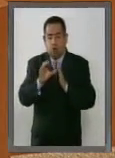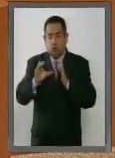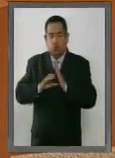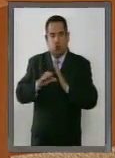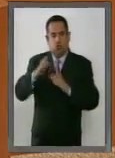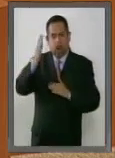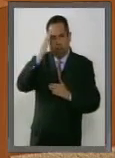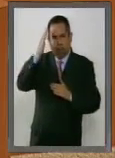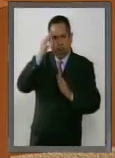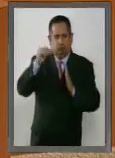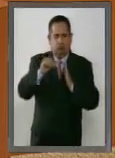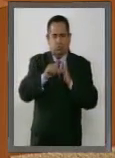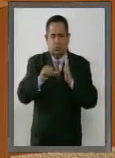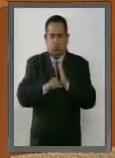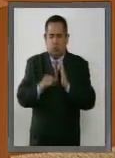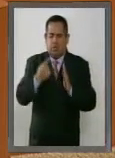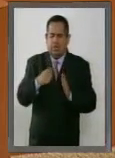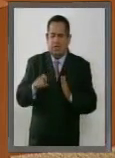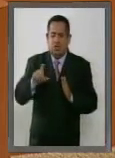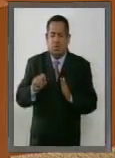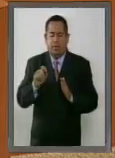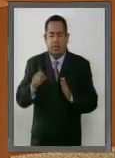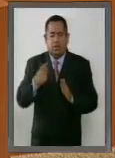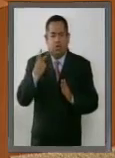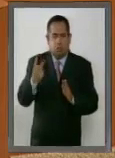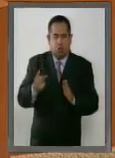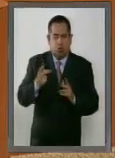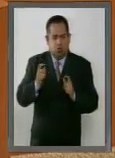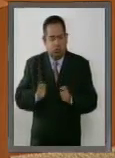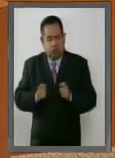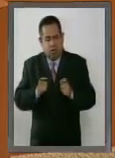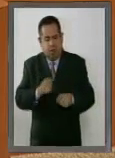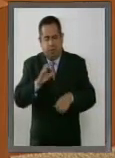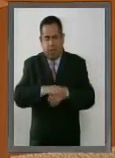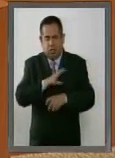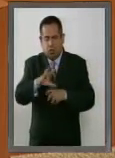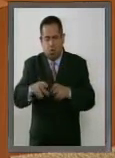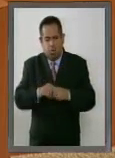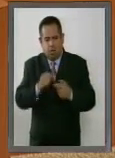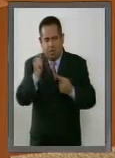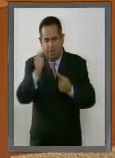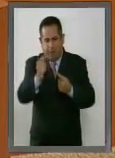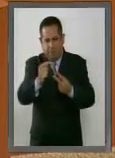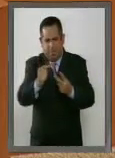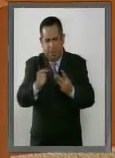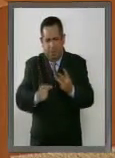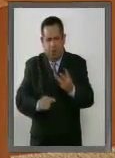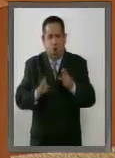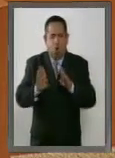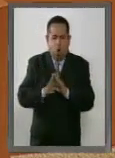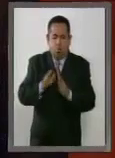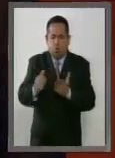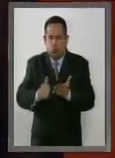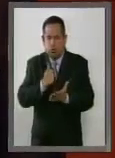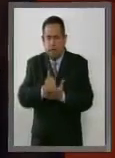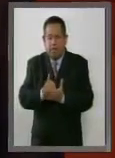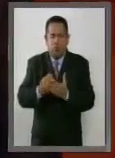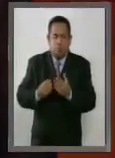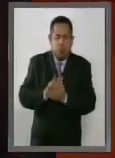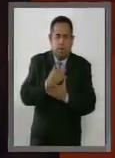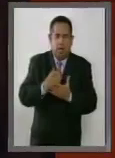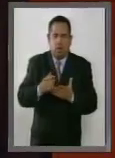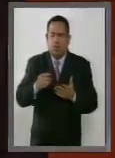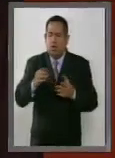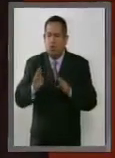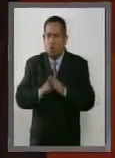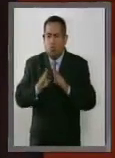General, en su artículo 122, se le diera forma, se delineara una nueva ciudad, un nuevo y